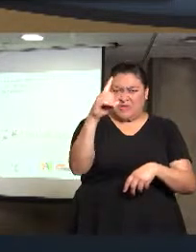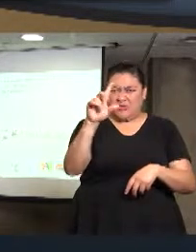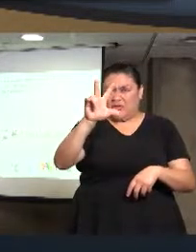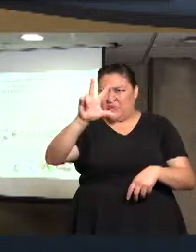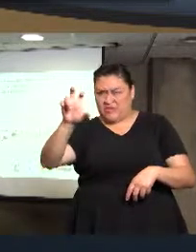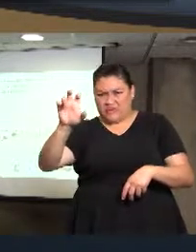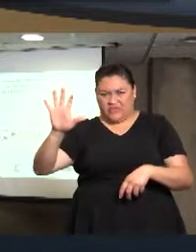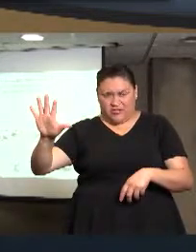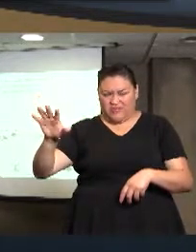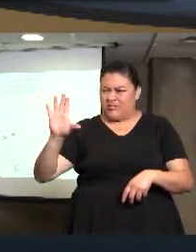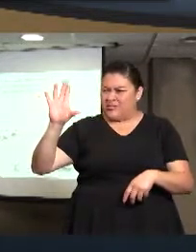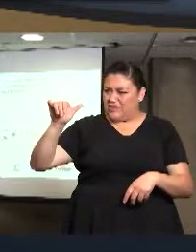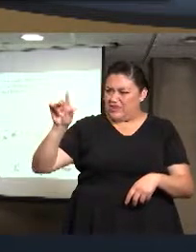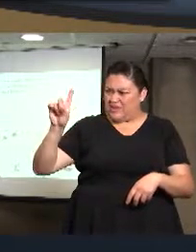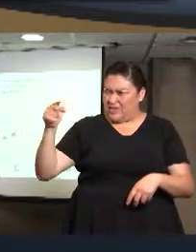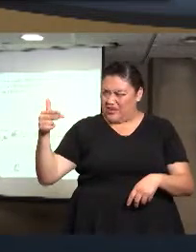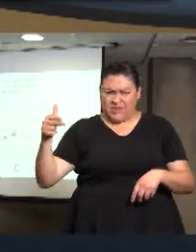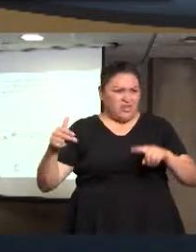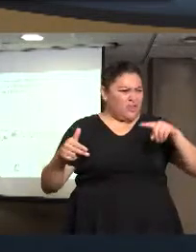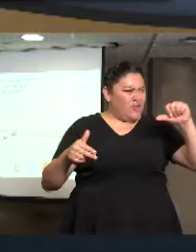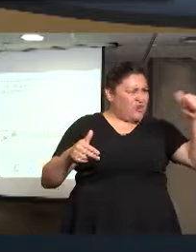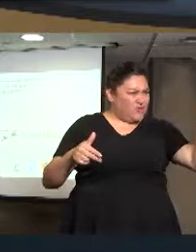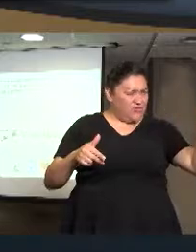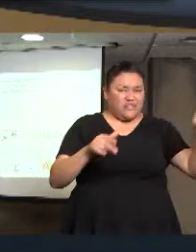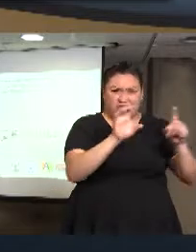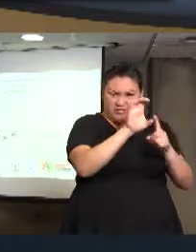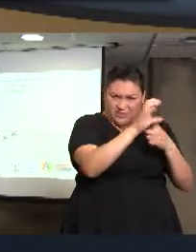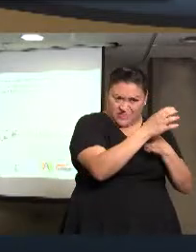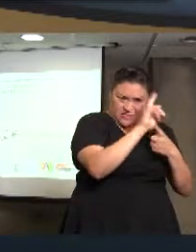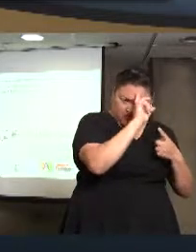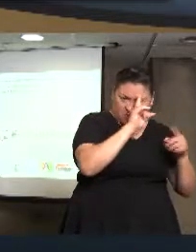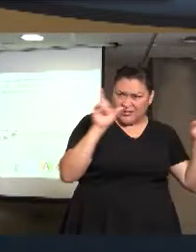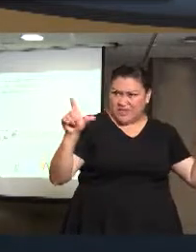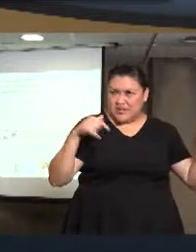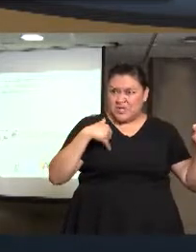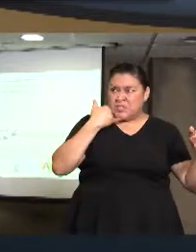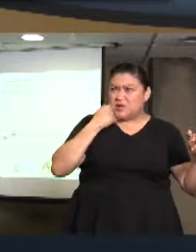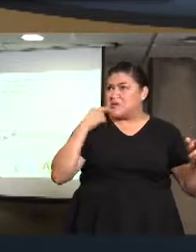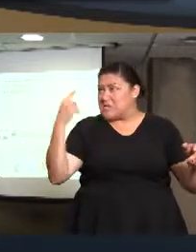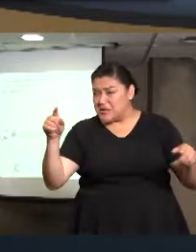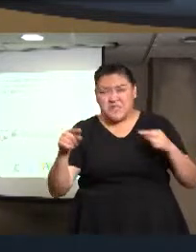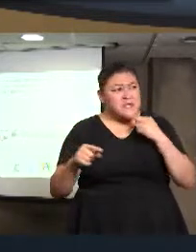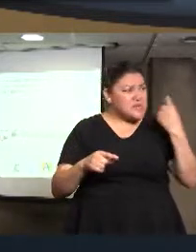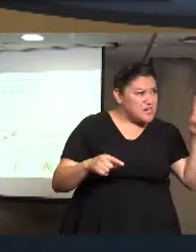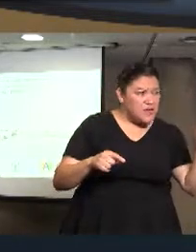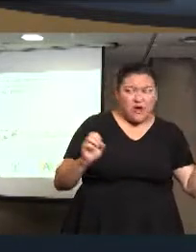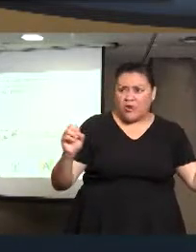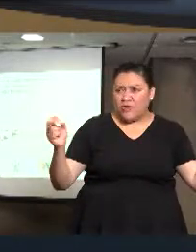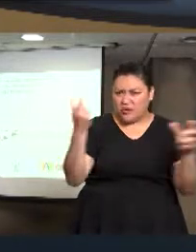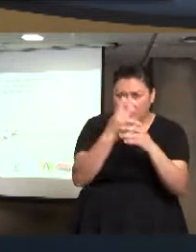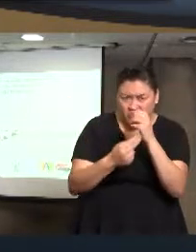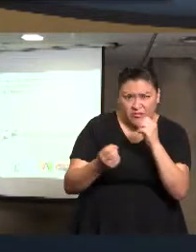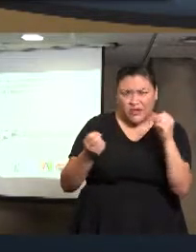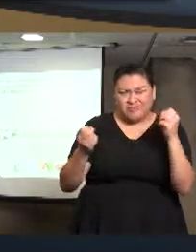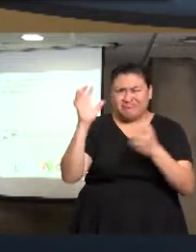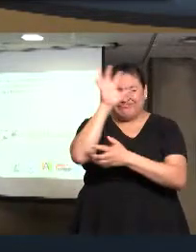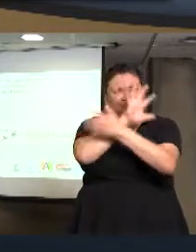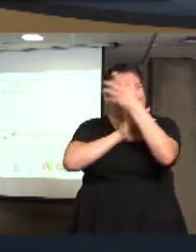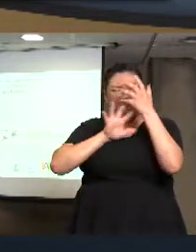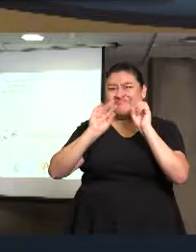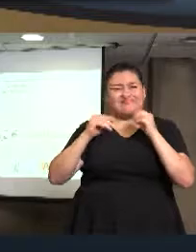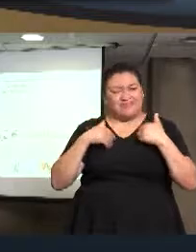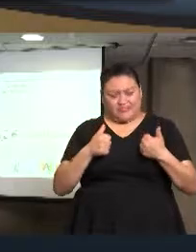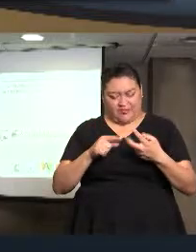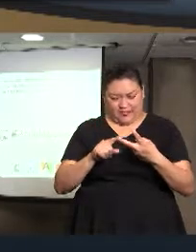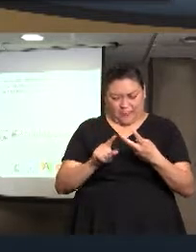que es de la CNDH y el otro del consejo, no sé si los dos son líneas para denuncias o si es el mismo, y cuáles